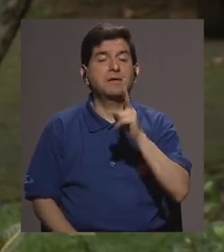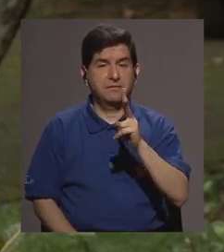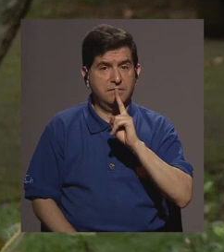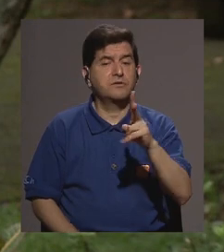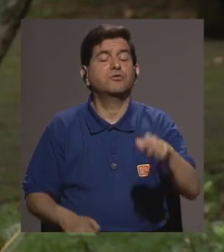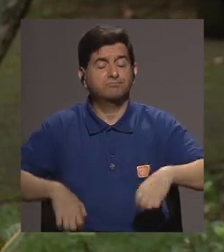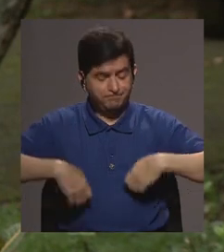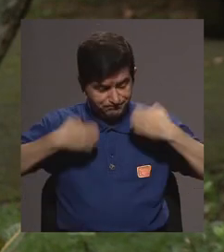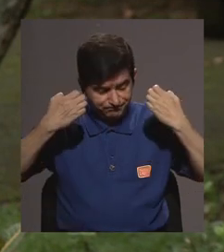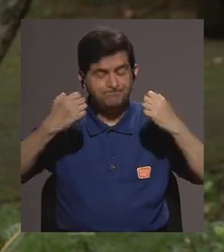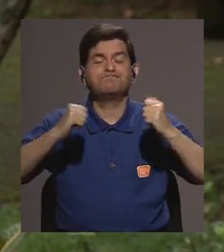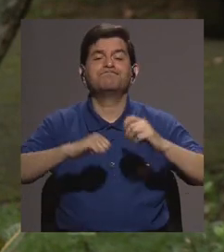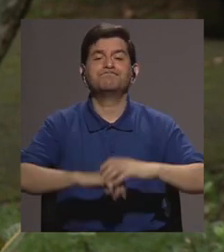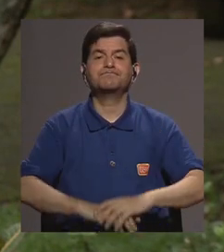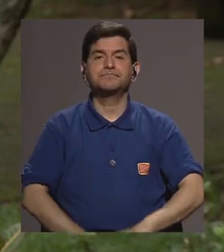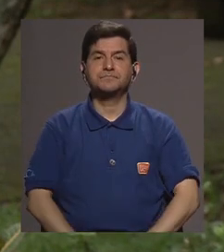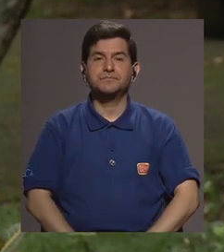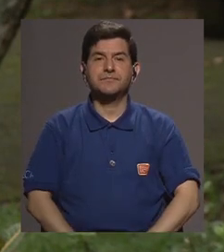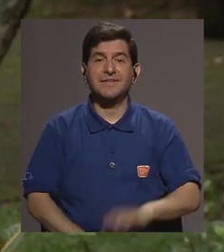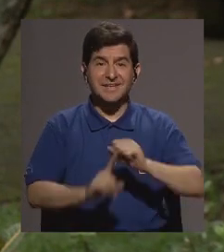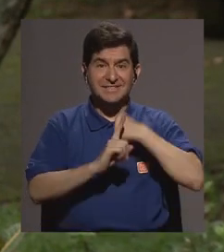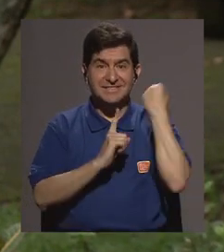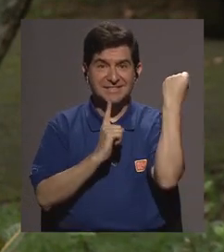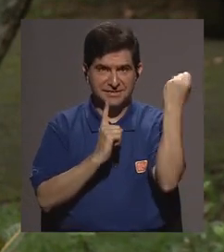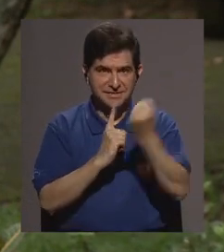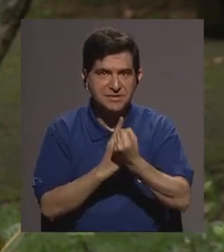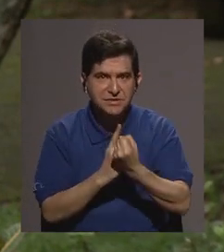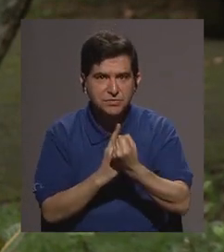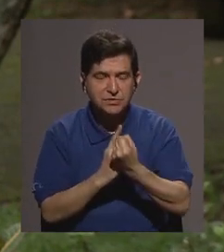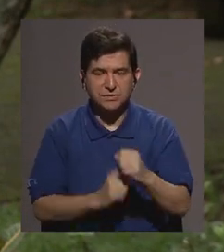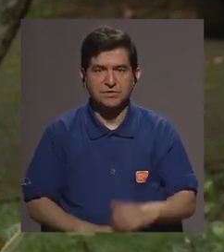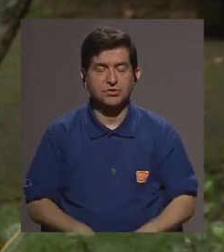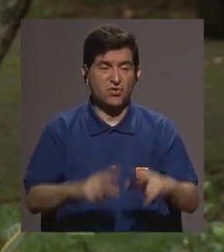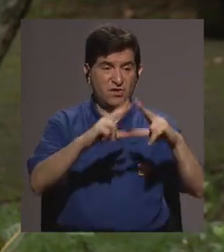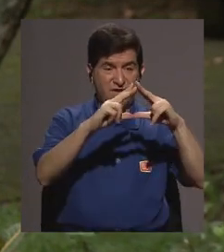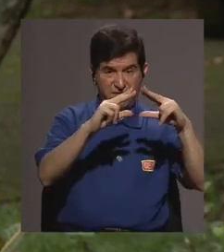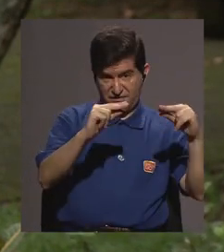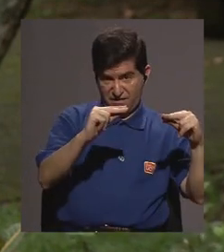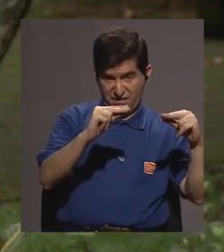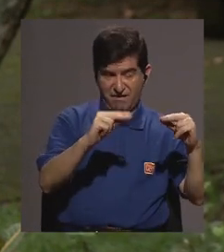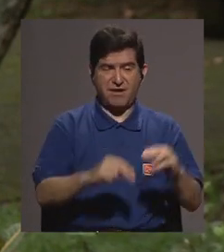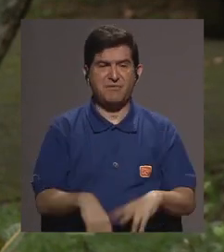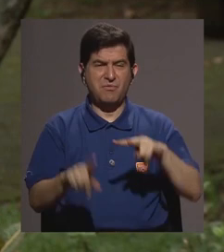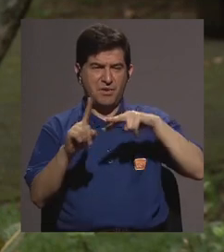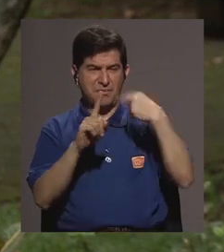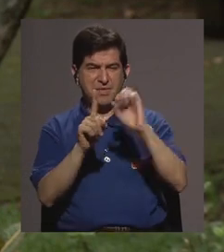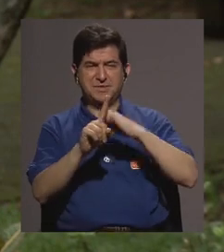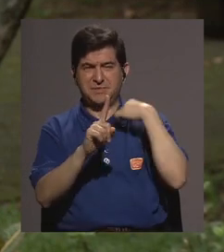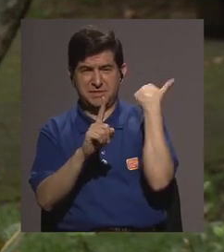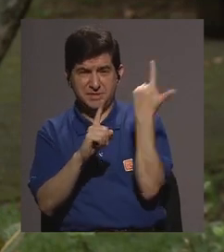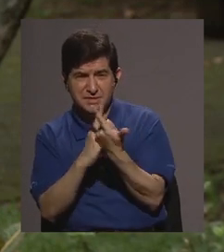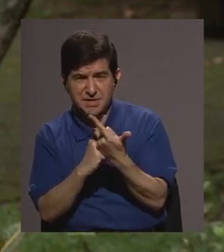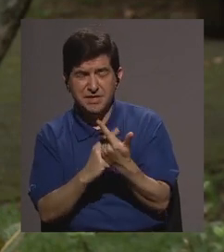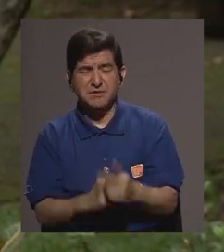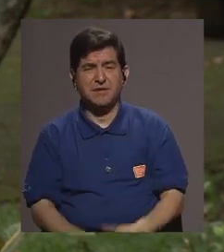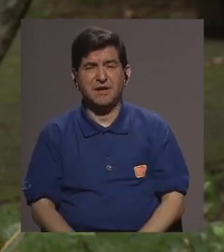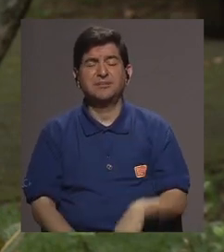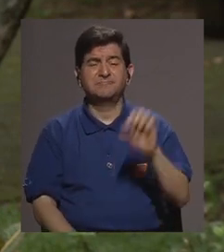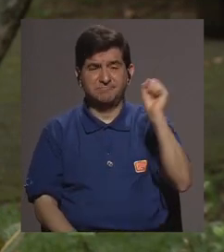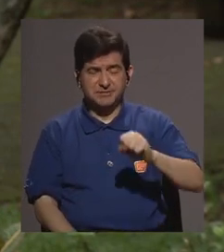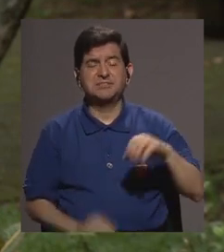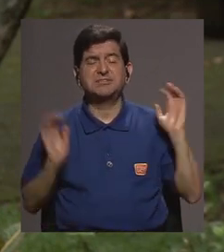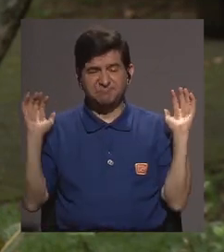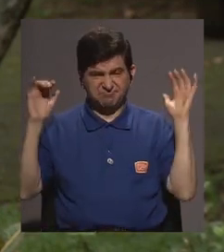es decir la situación por ejemplo de Nicaragua desde el punto de vista social va a traer consigo